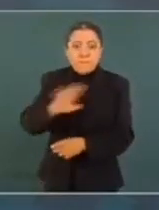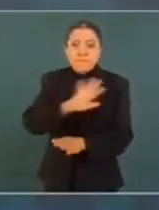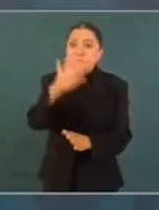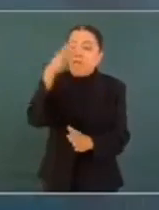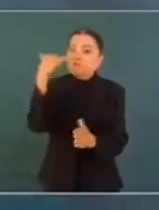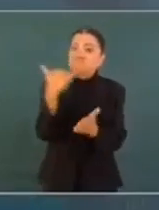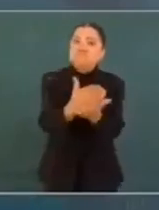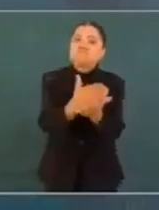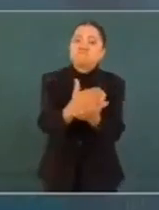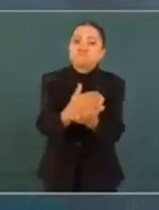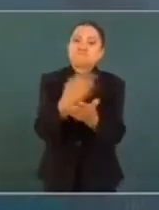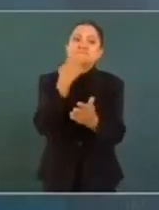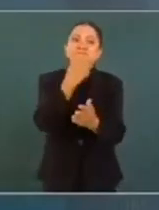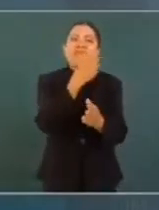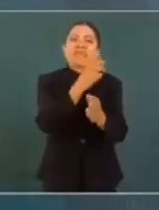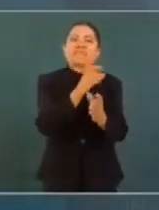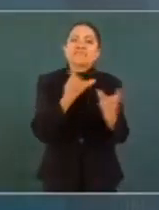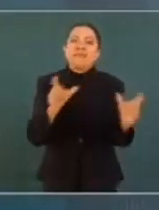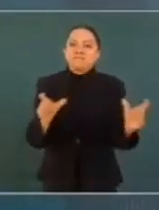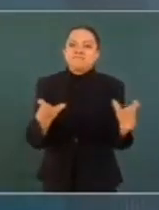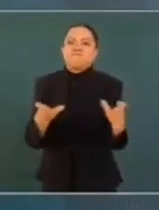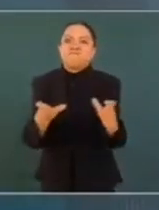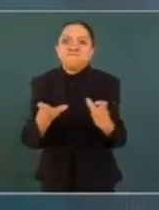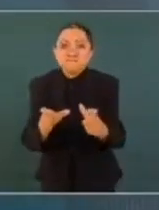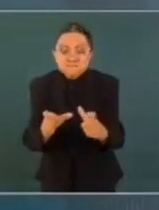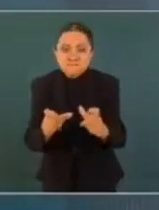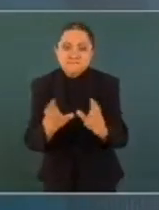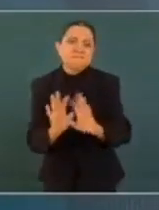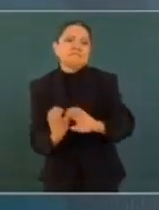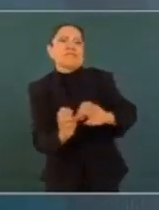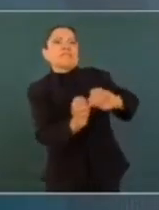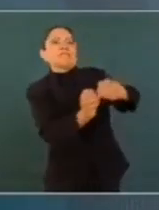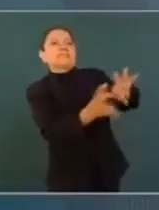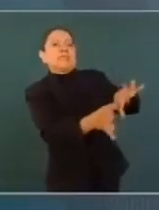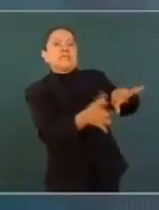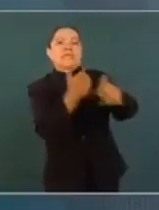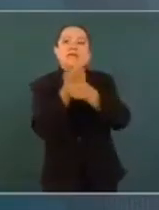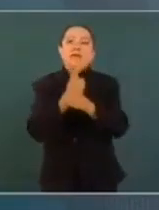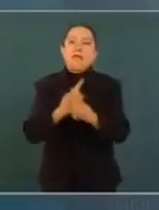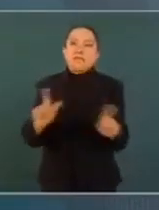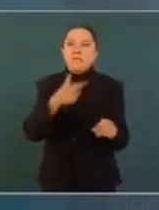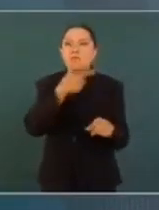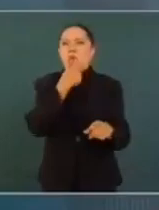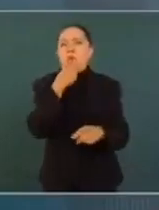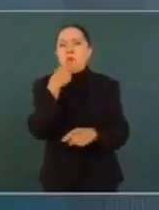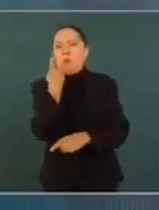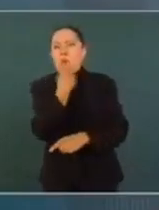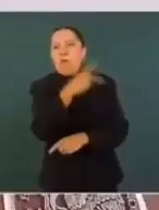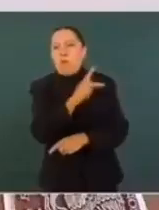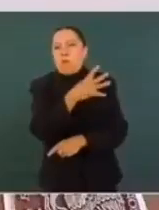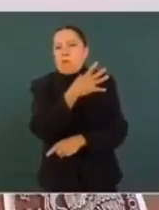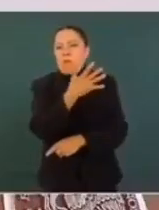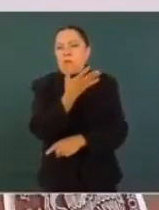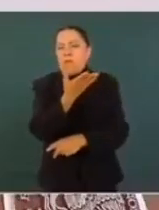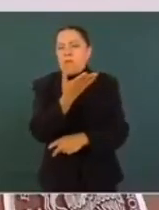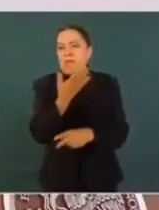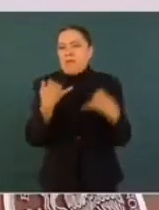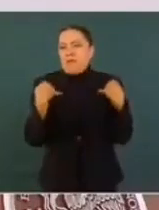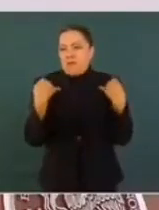detuviera ese operativo y que se dejara en libertad a este presunto delincuente,